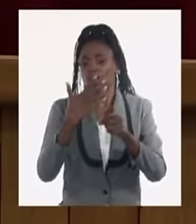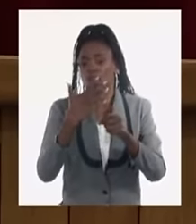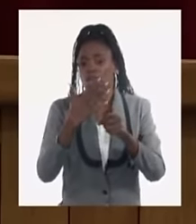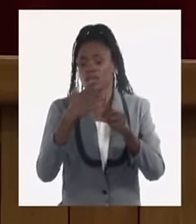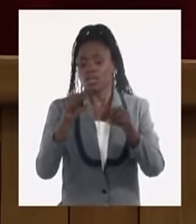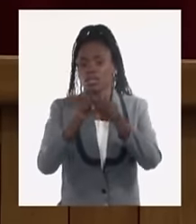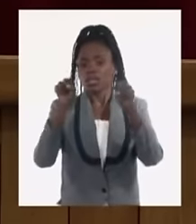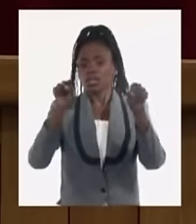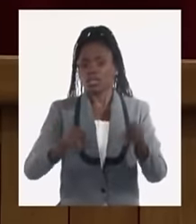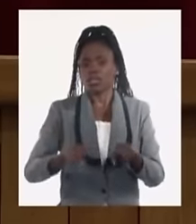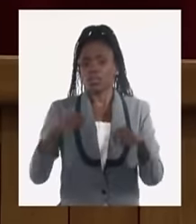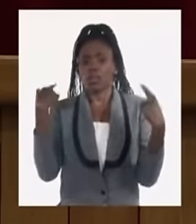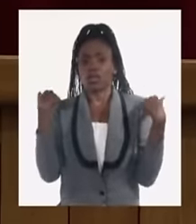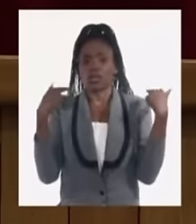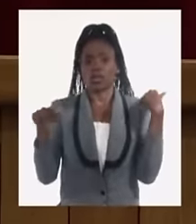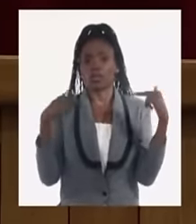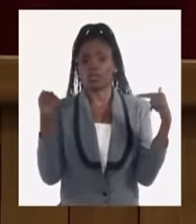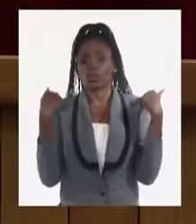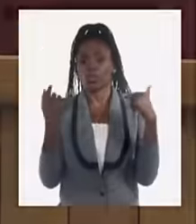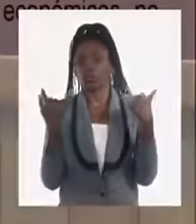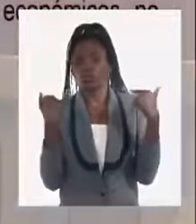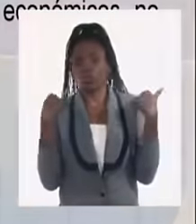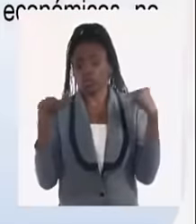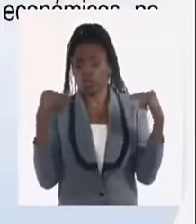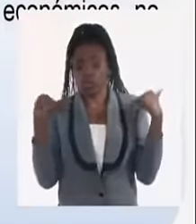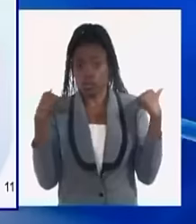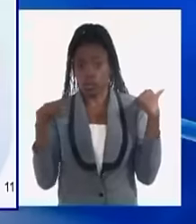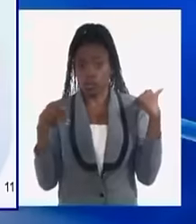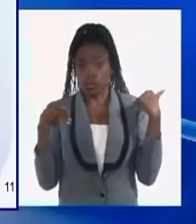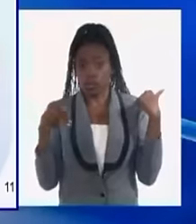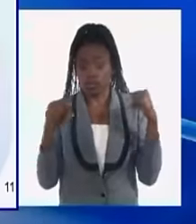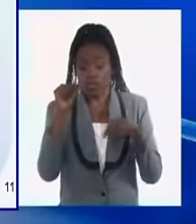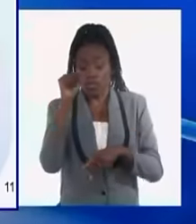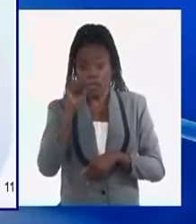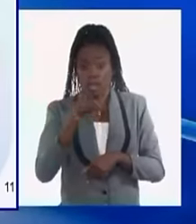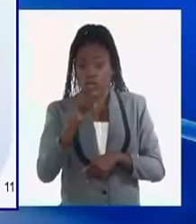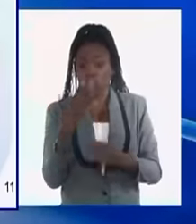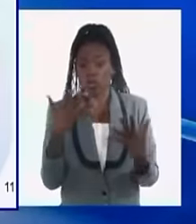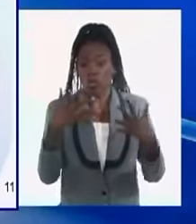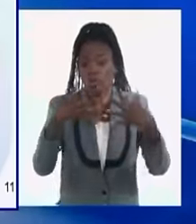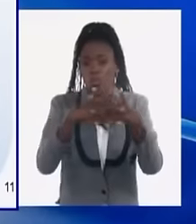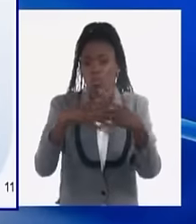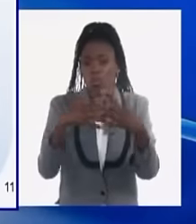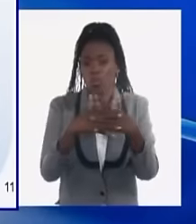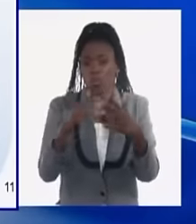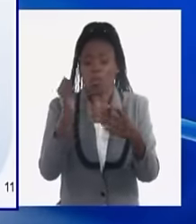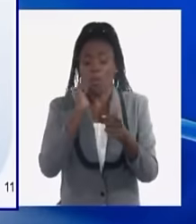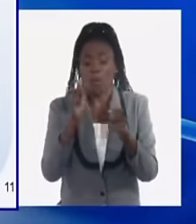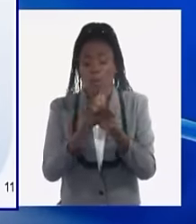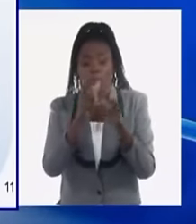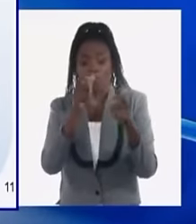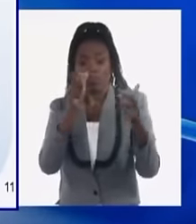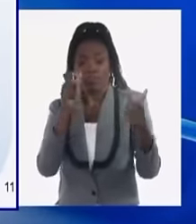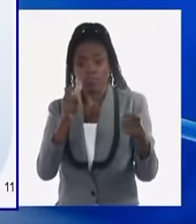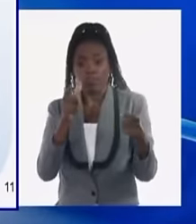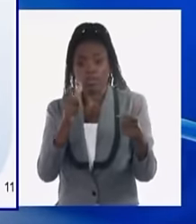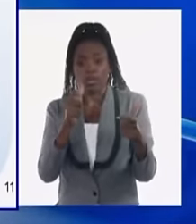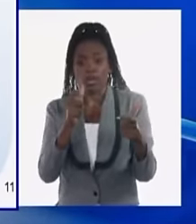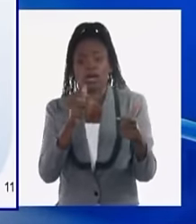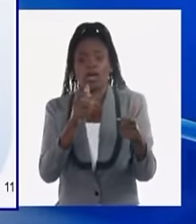de la administración tributaria, lo que no se corresponde con la magnitud de las